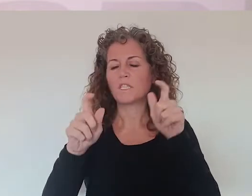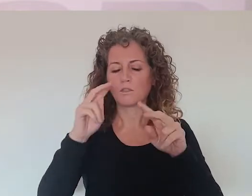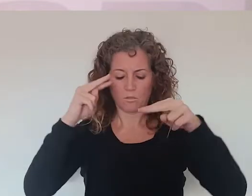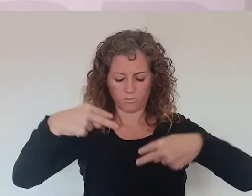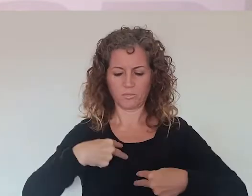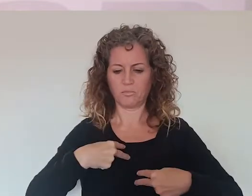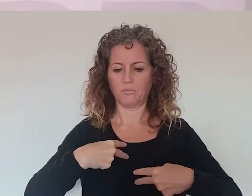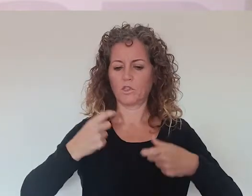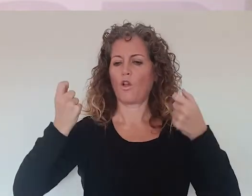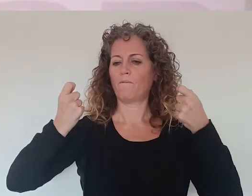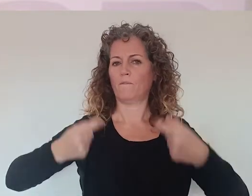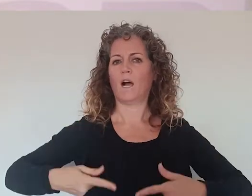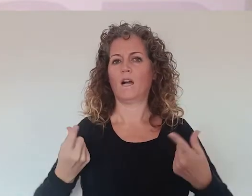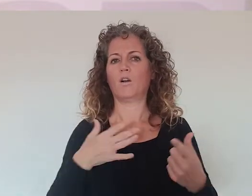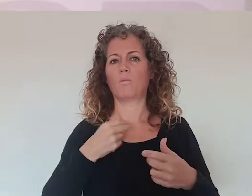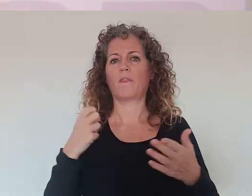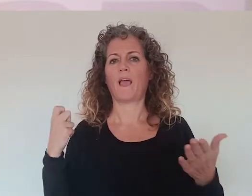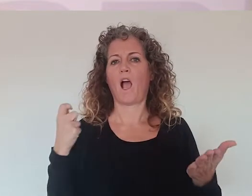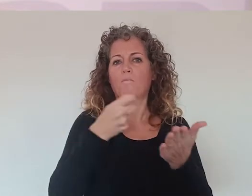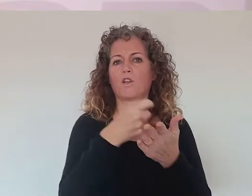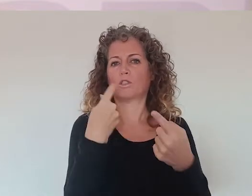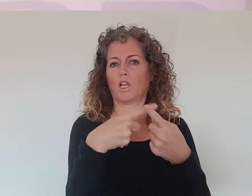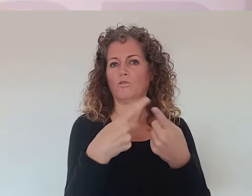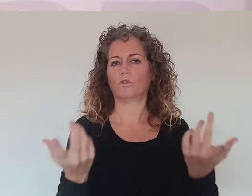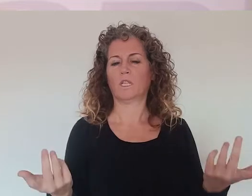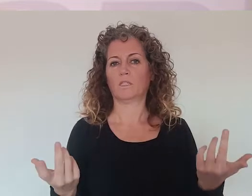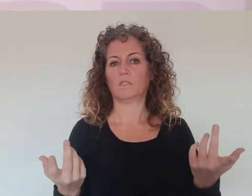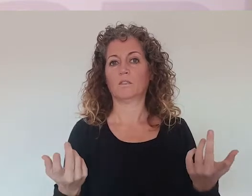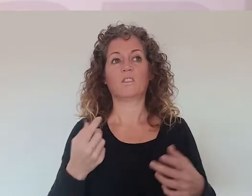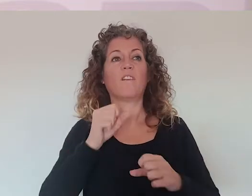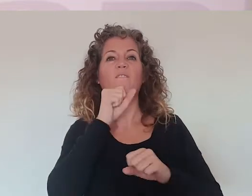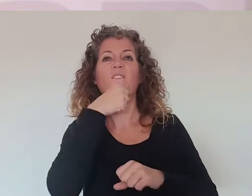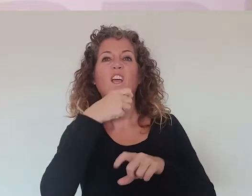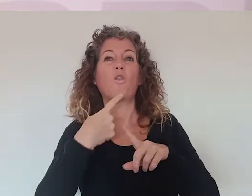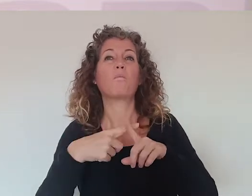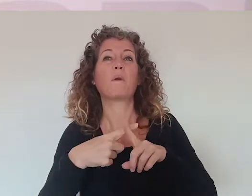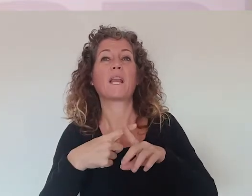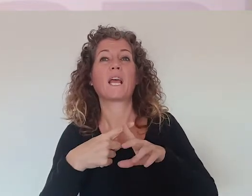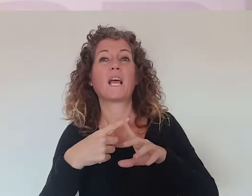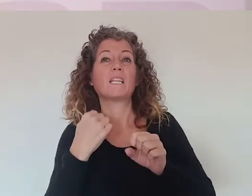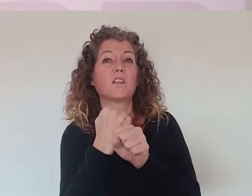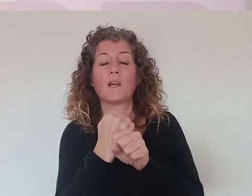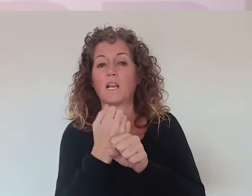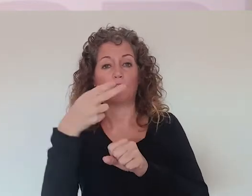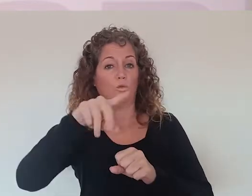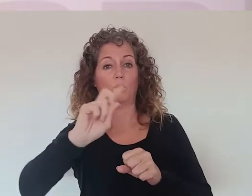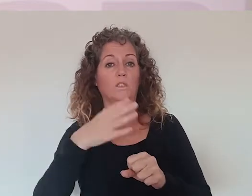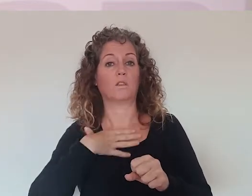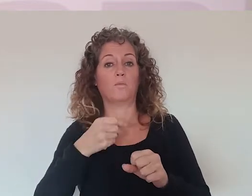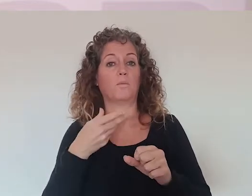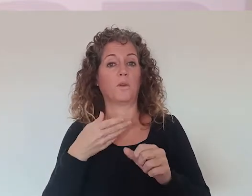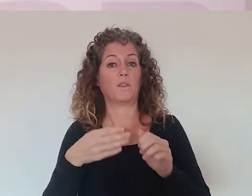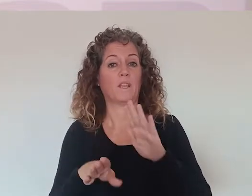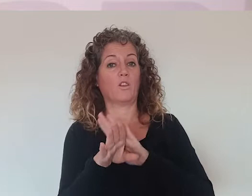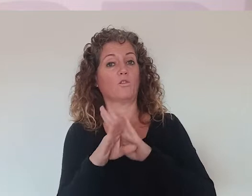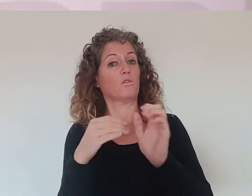consideremos útiles y consideremos que podamos aportar algo al espacio en el que nos movemos. Nunca somos viejos para trabajar,